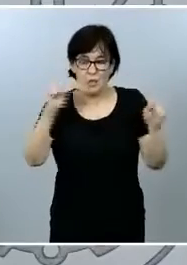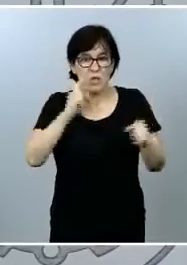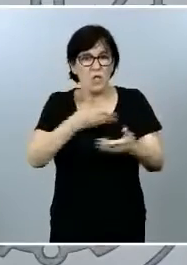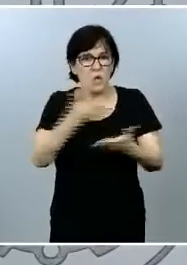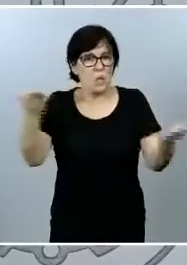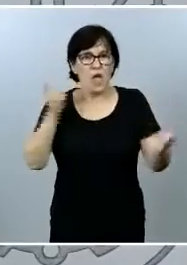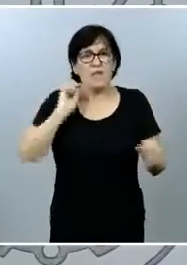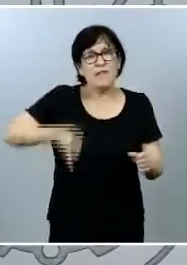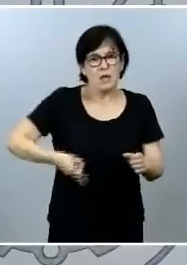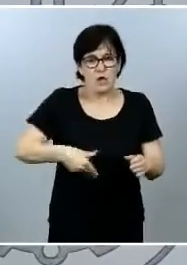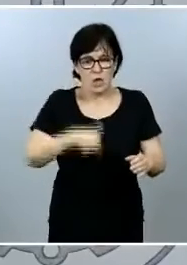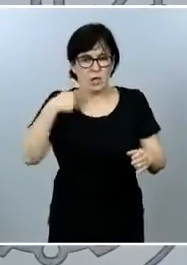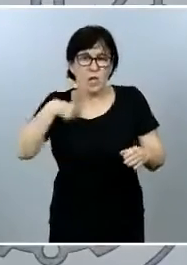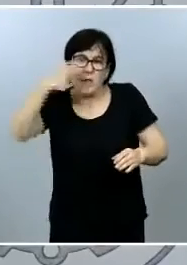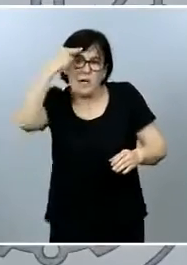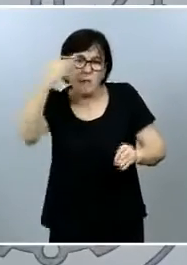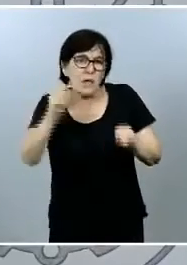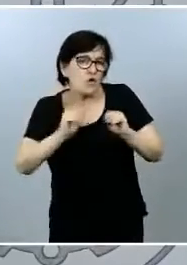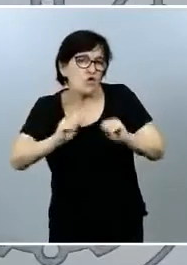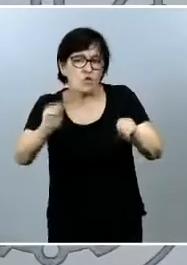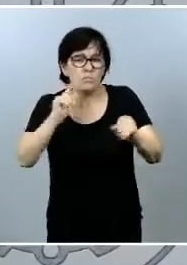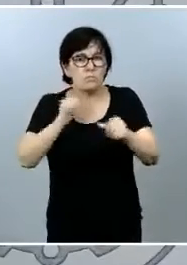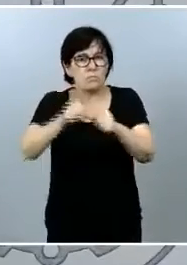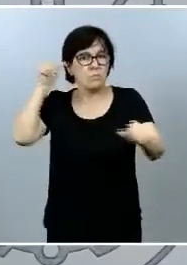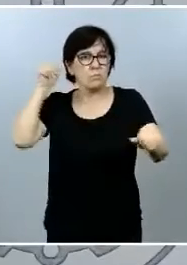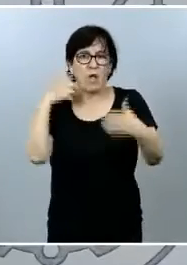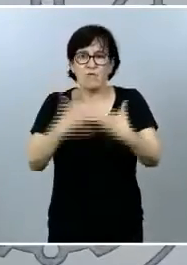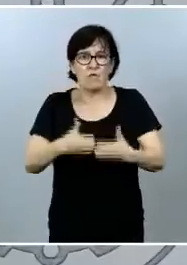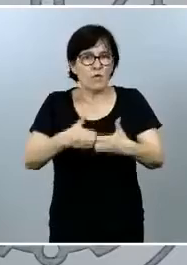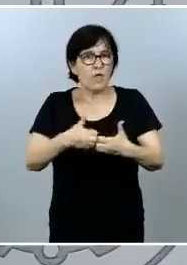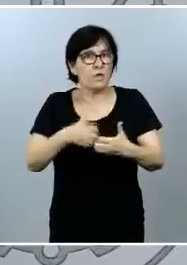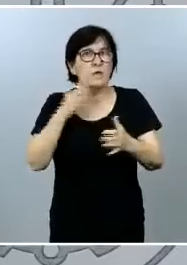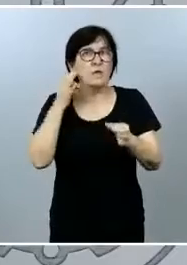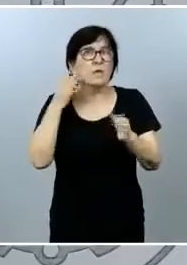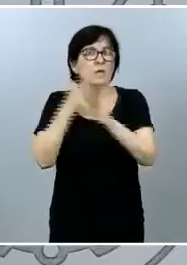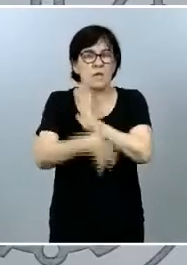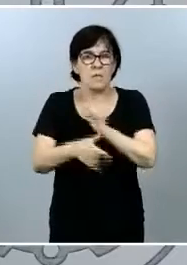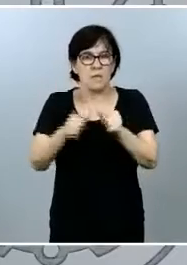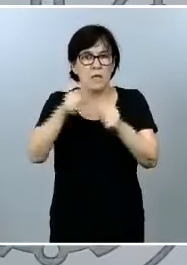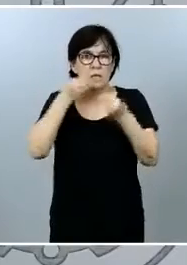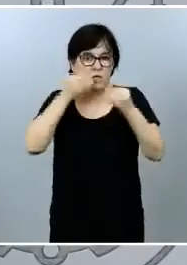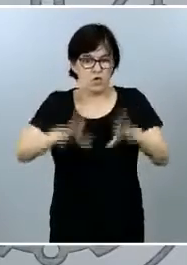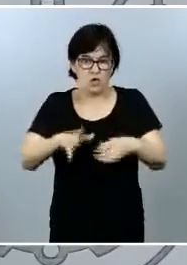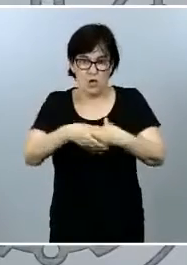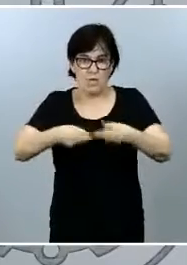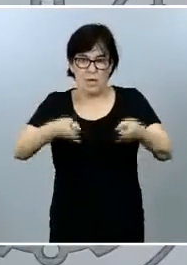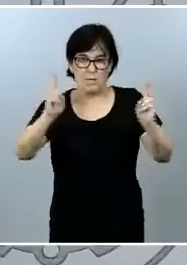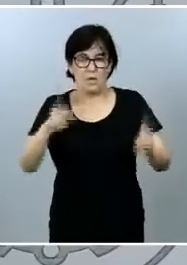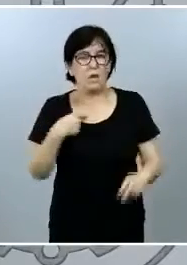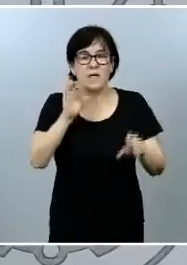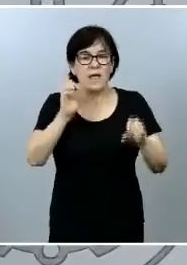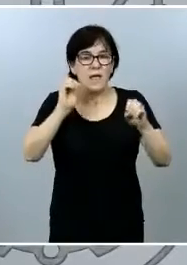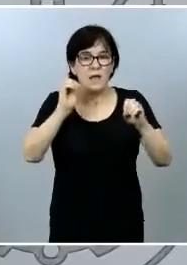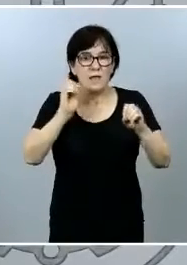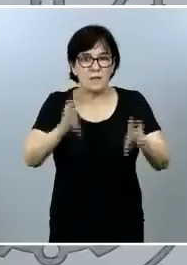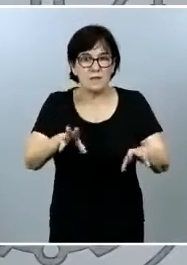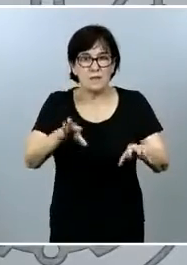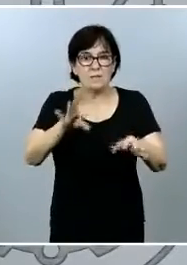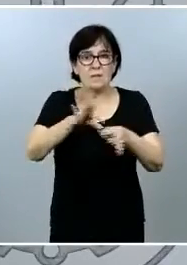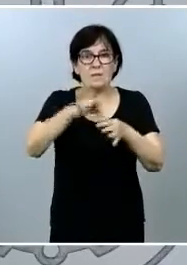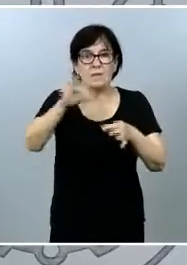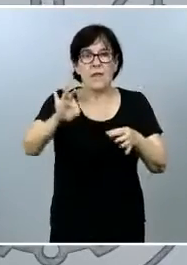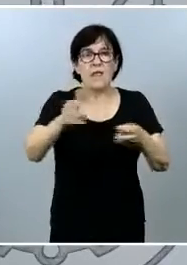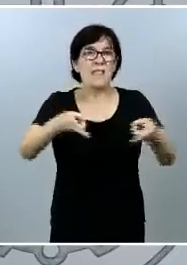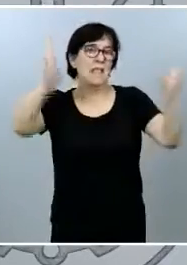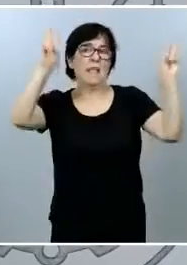hay que respetarlo porque así ha funcionado siempre a lo largo de nuestra historia democrática yo quiero insistir en que se trata y llama